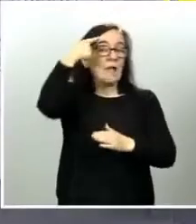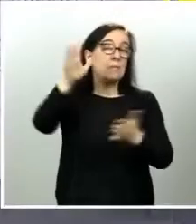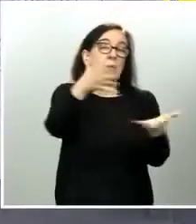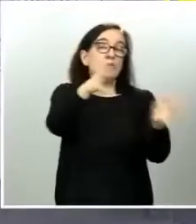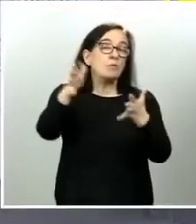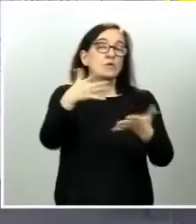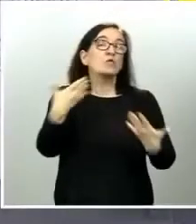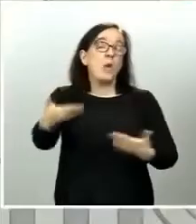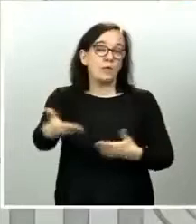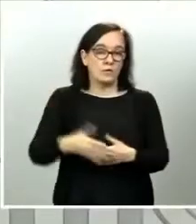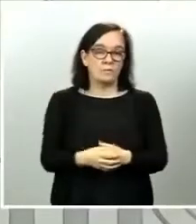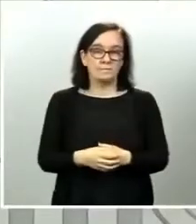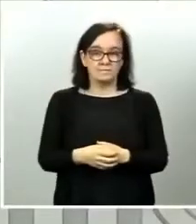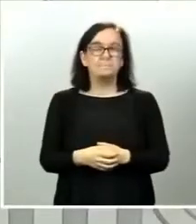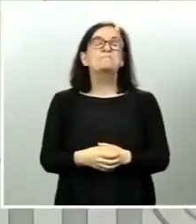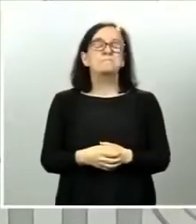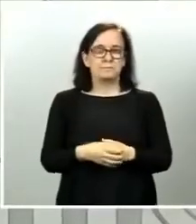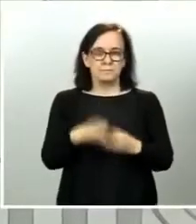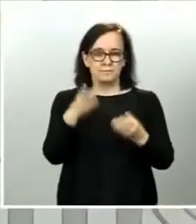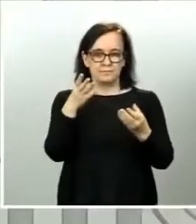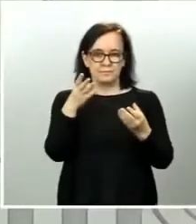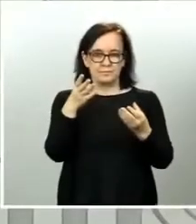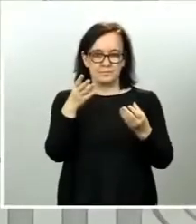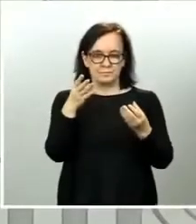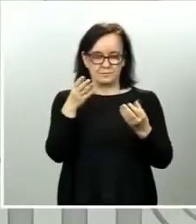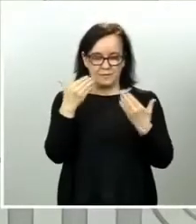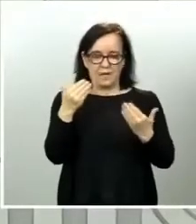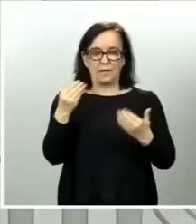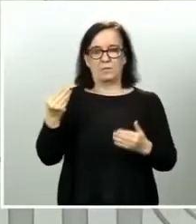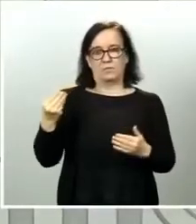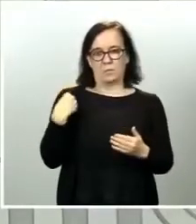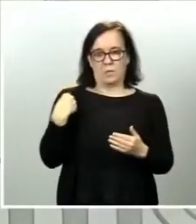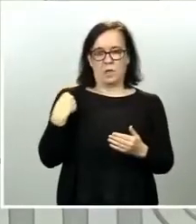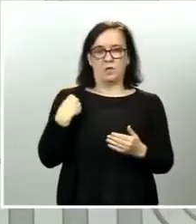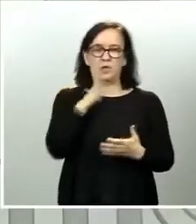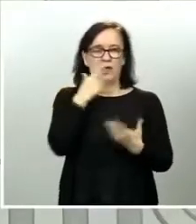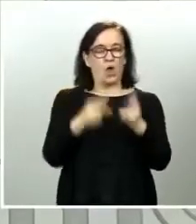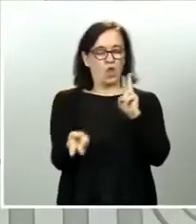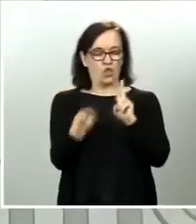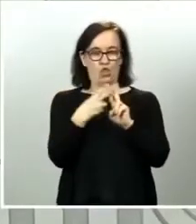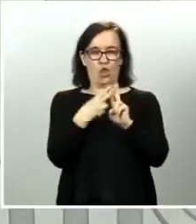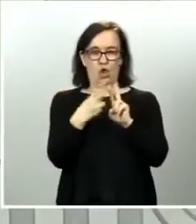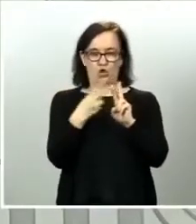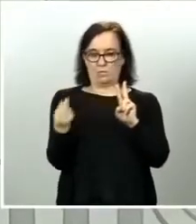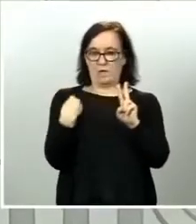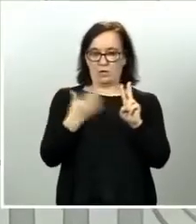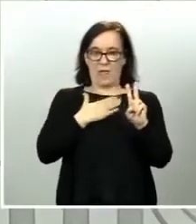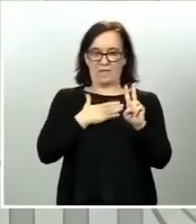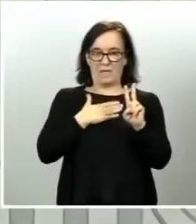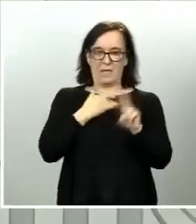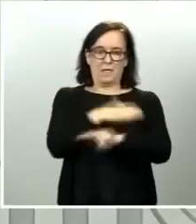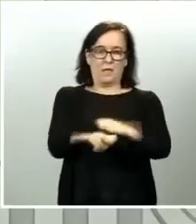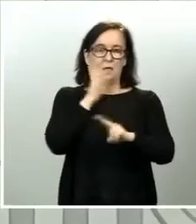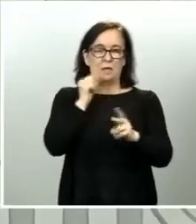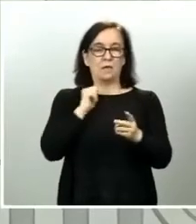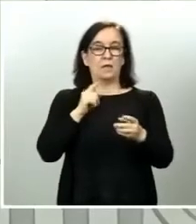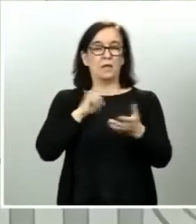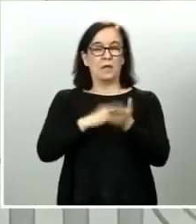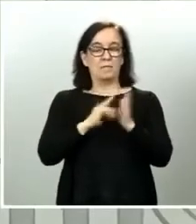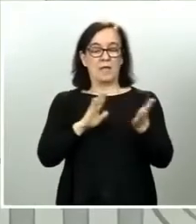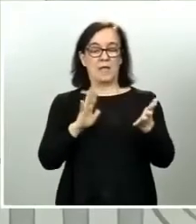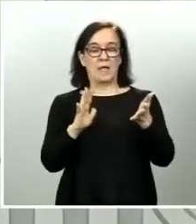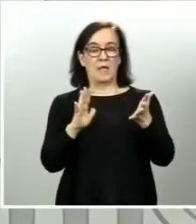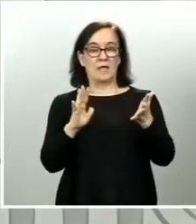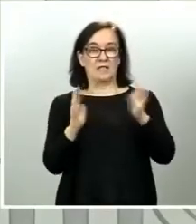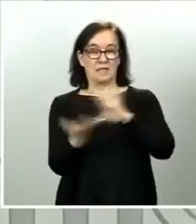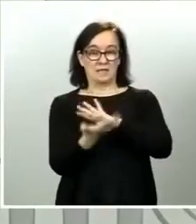Muchas gracias, Carlos, por sus preguntas. En concreto, me ha hecho dos preguntas a mí. El plan de transición a la normalidad que ayer dio